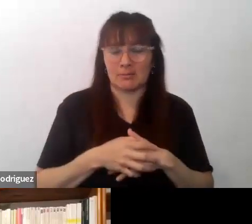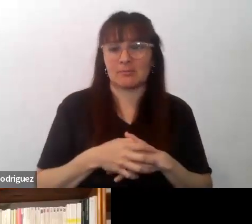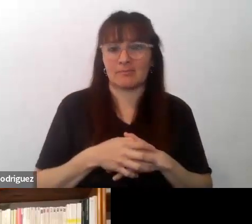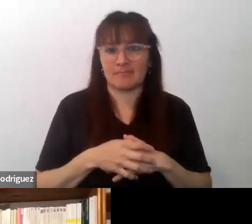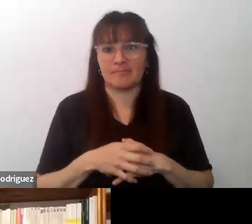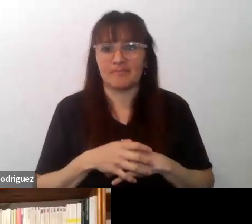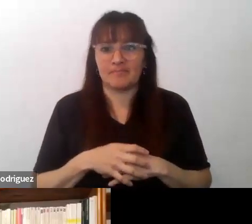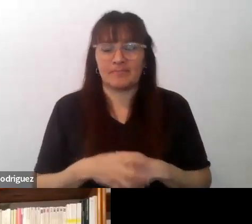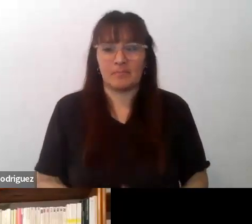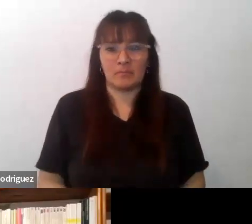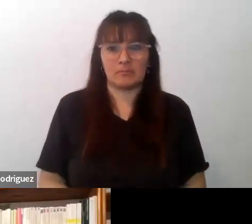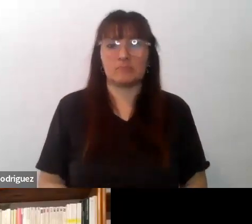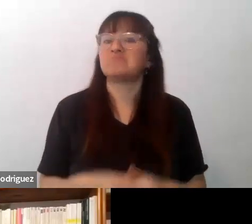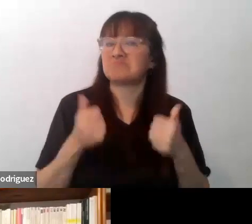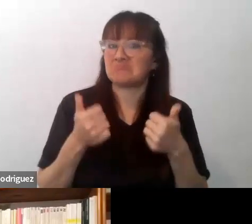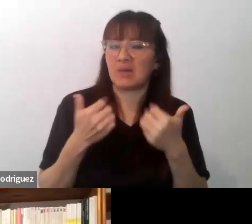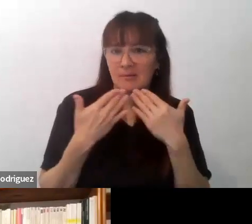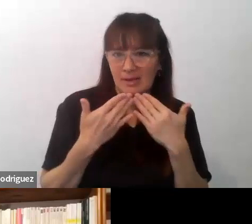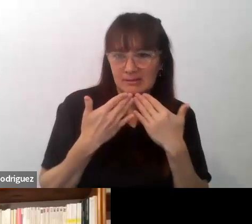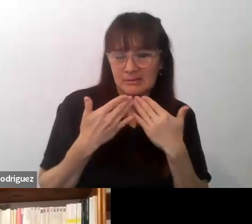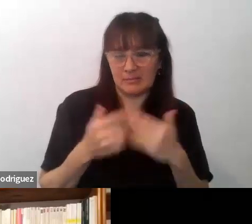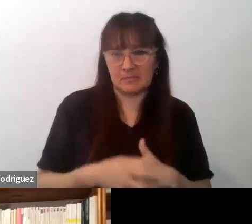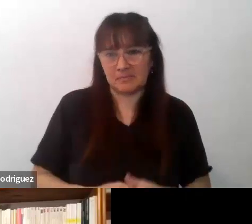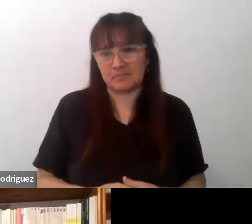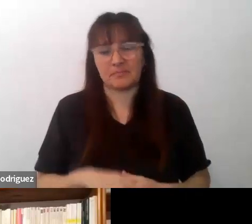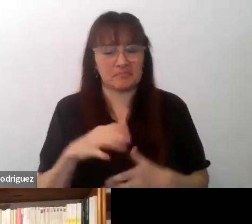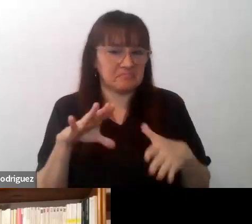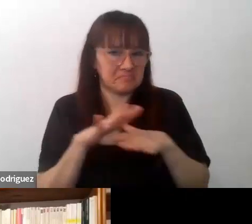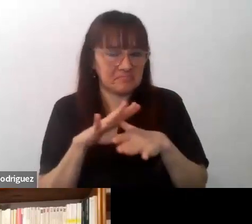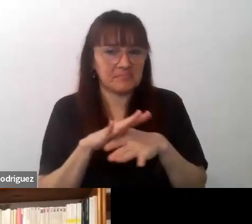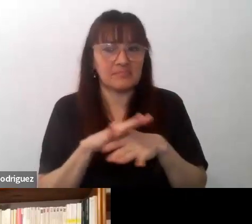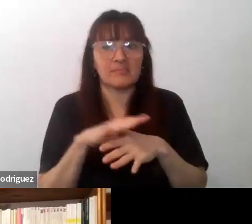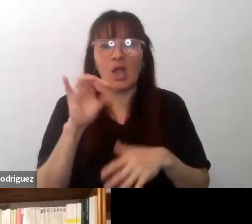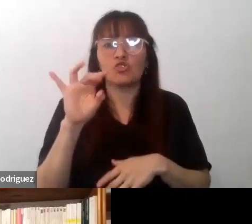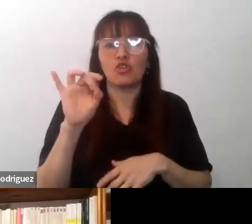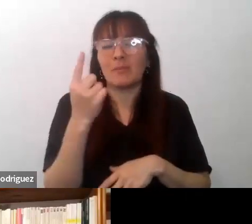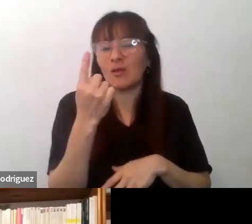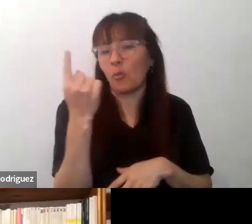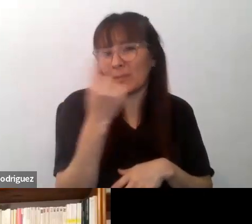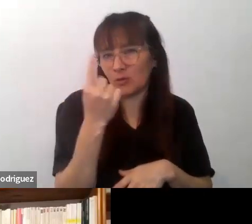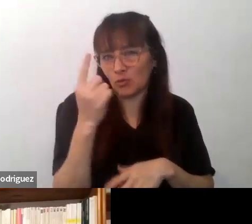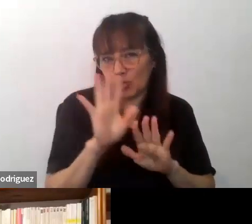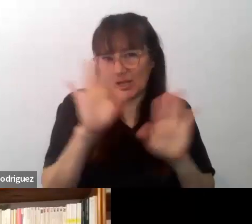posteriores si perfecto solo un minuto